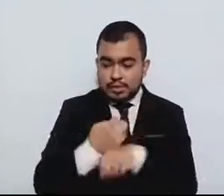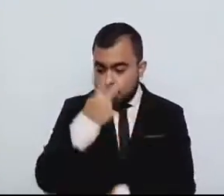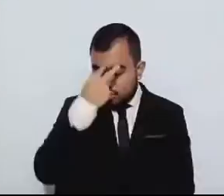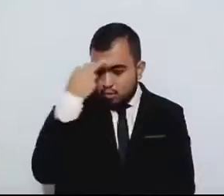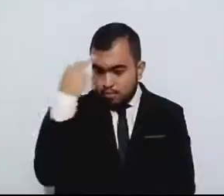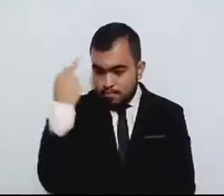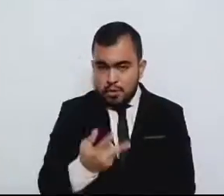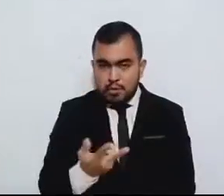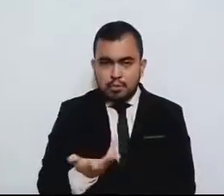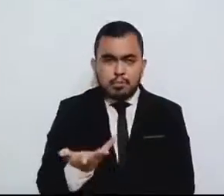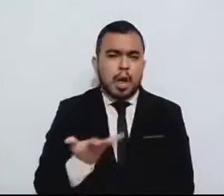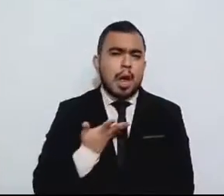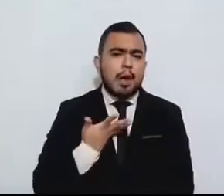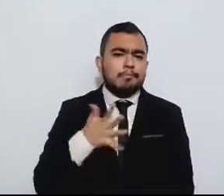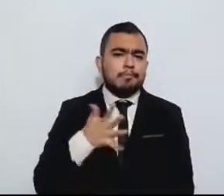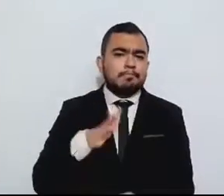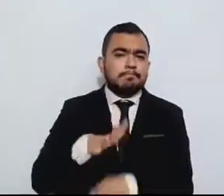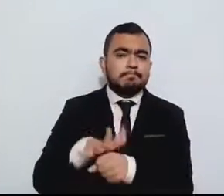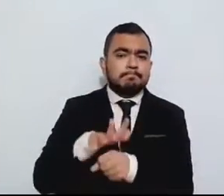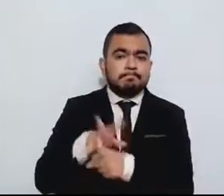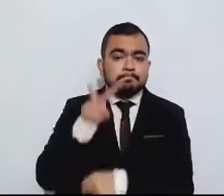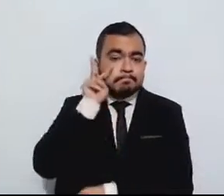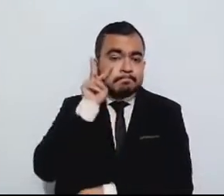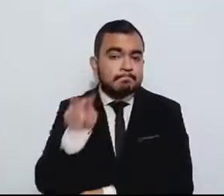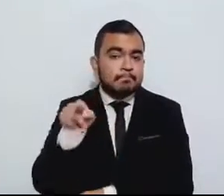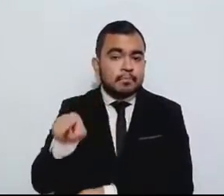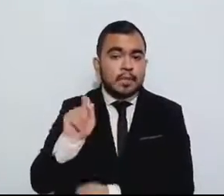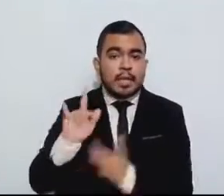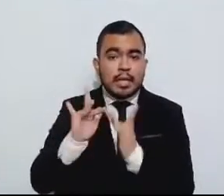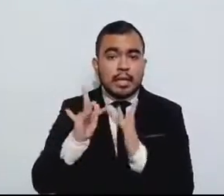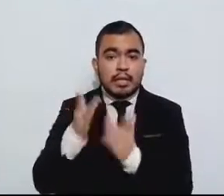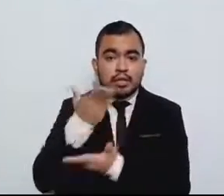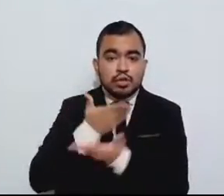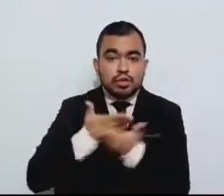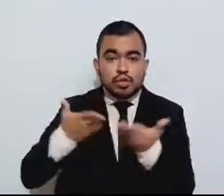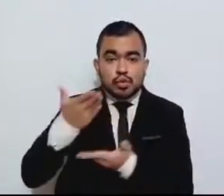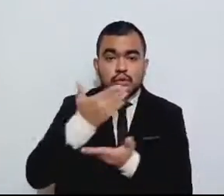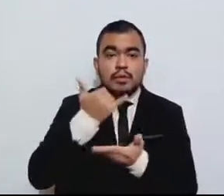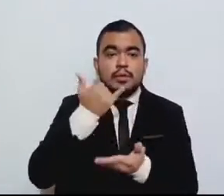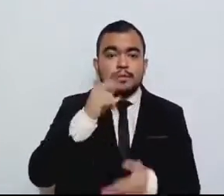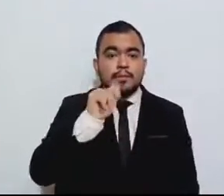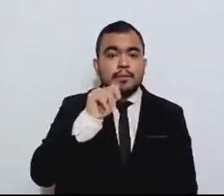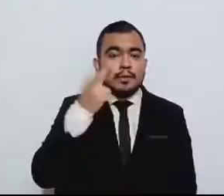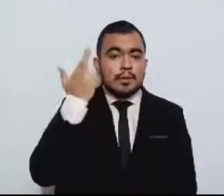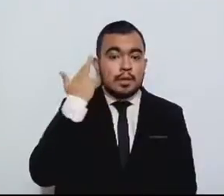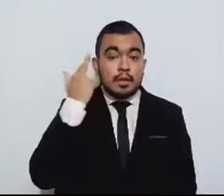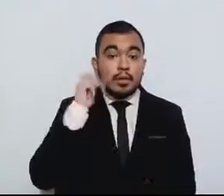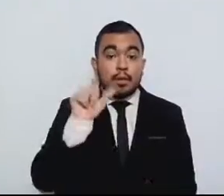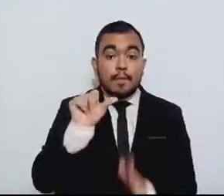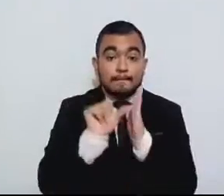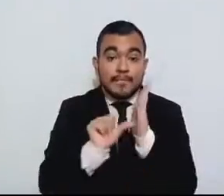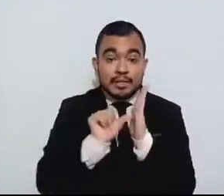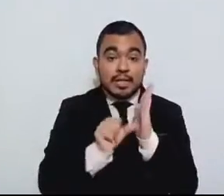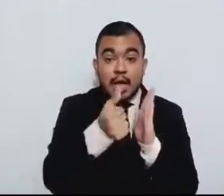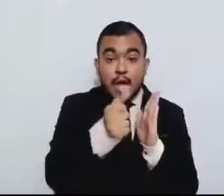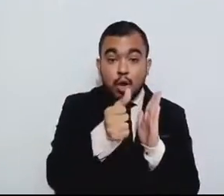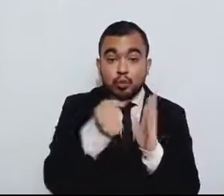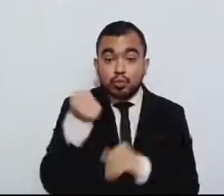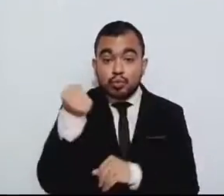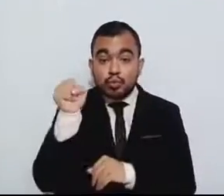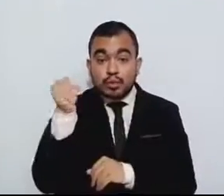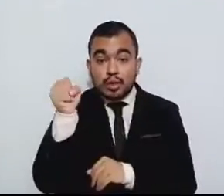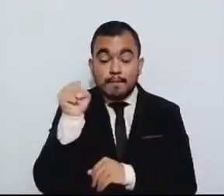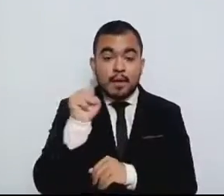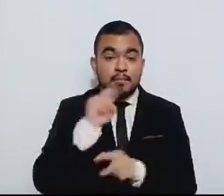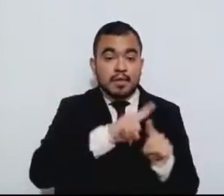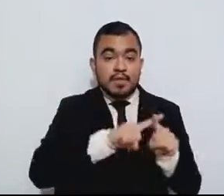sociales y los medios de comunicación para observar que durante los meses de agosto y septiembre en diversos municipios de la